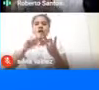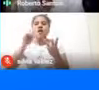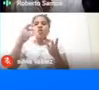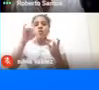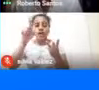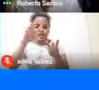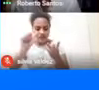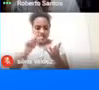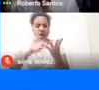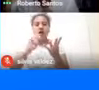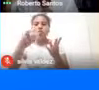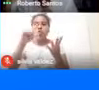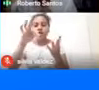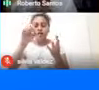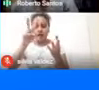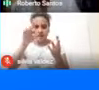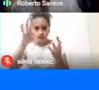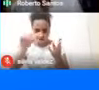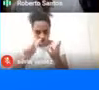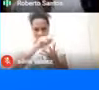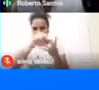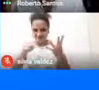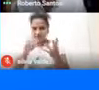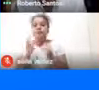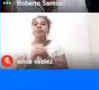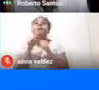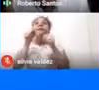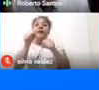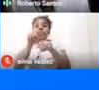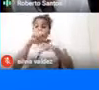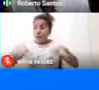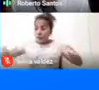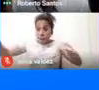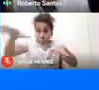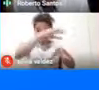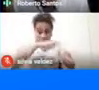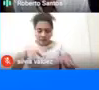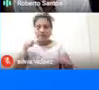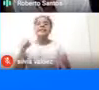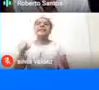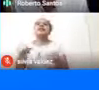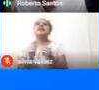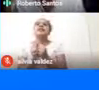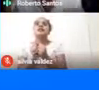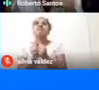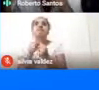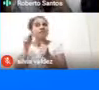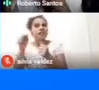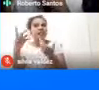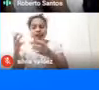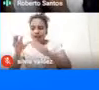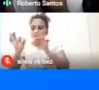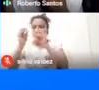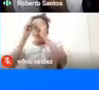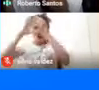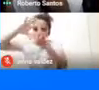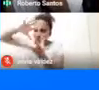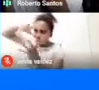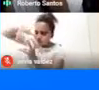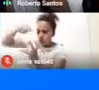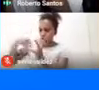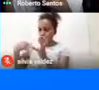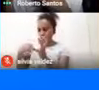Y la Laguna De Guatavilla Y en ese sentido Pues entonces A través De la geografía Sagrada Que yo